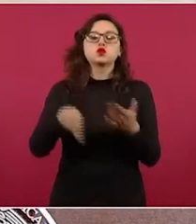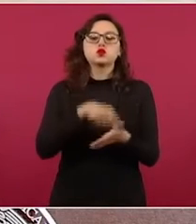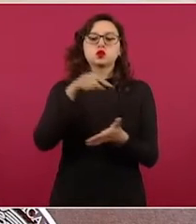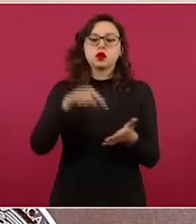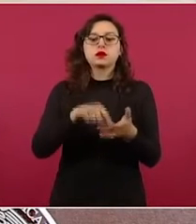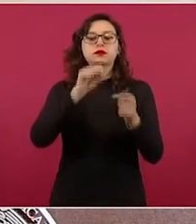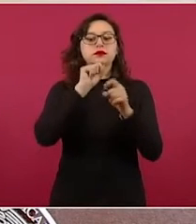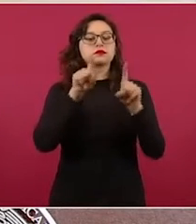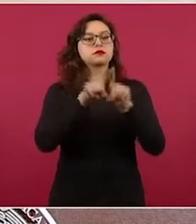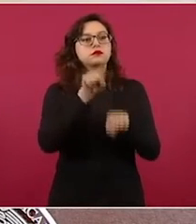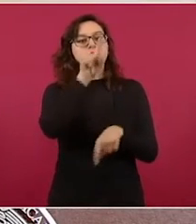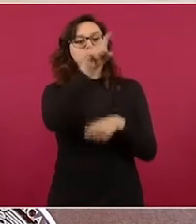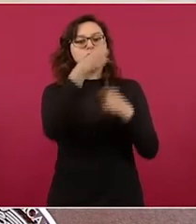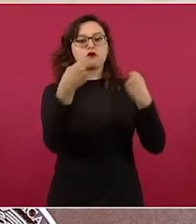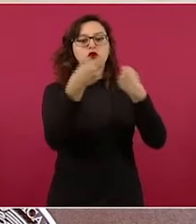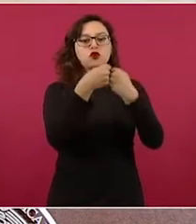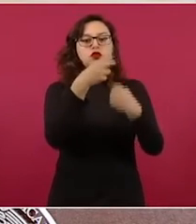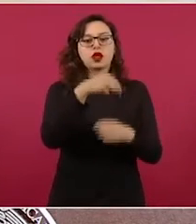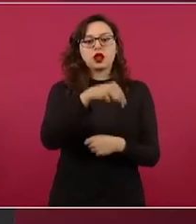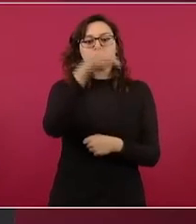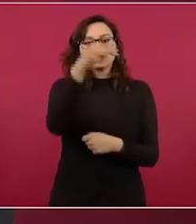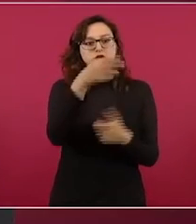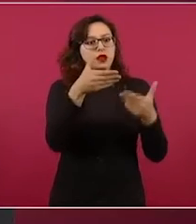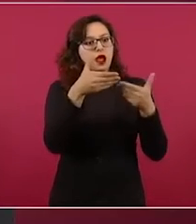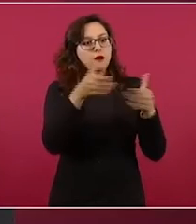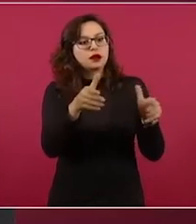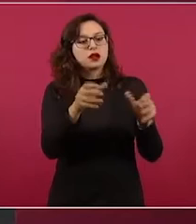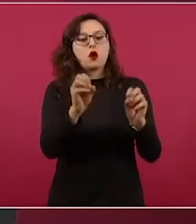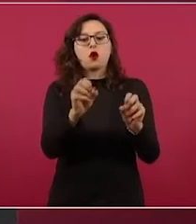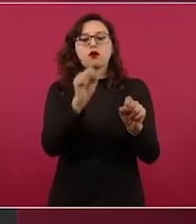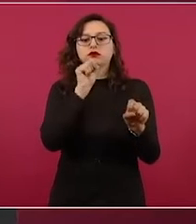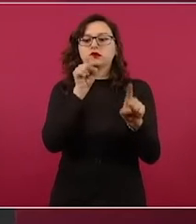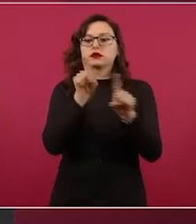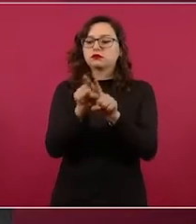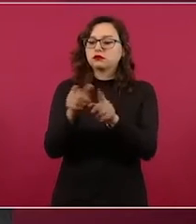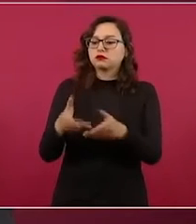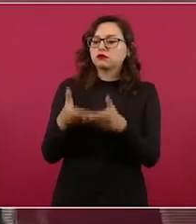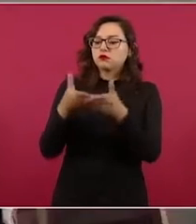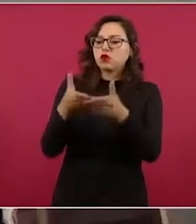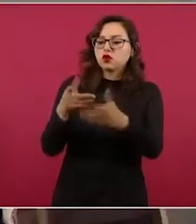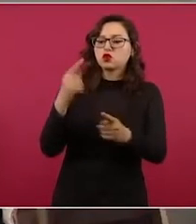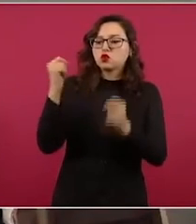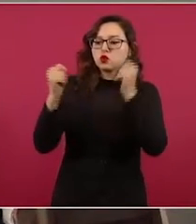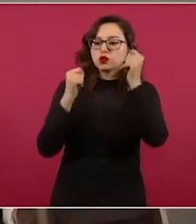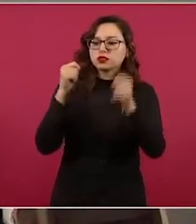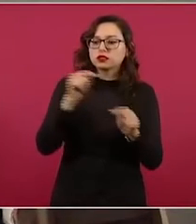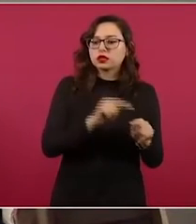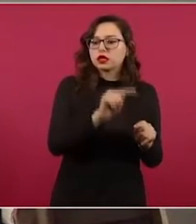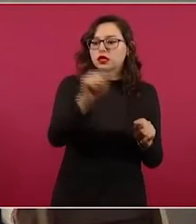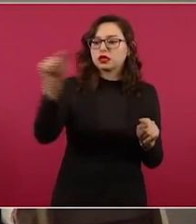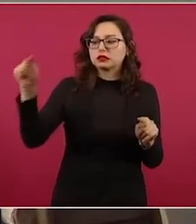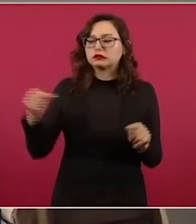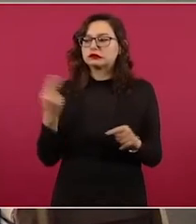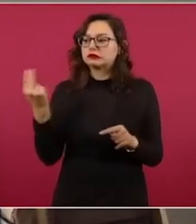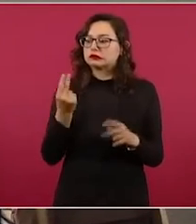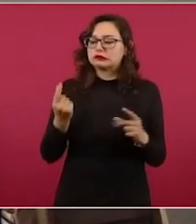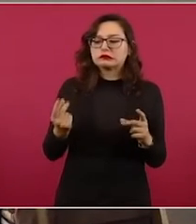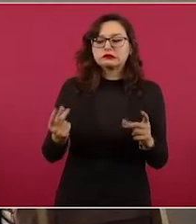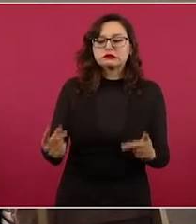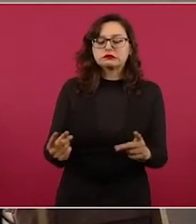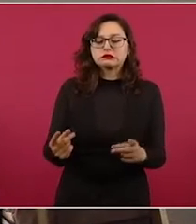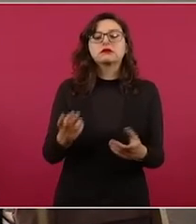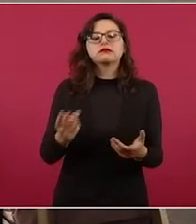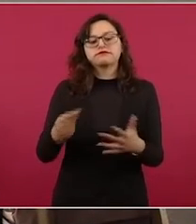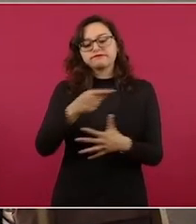frontera norte o algunos puertos turísticos de importancia. Estos tres ejes se han mantenido constantes, han